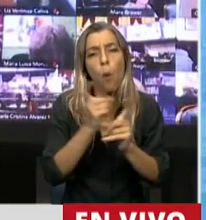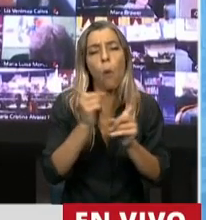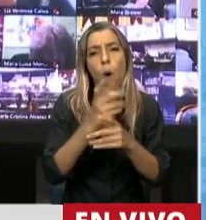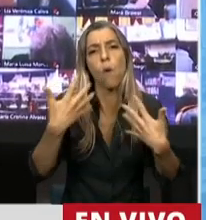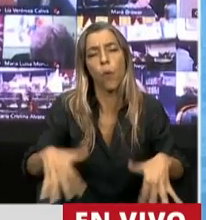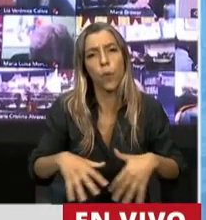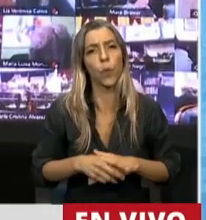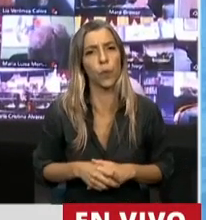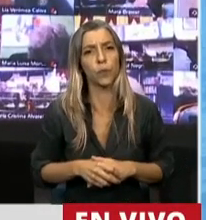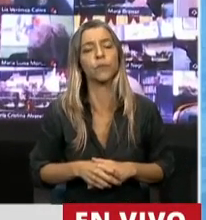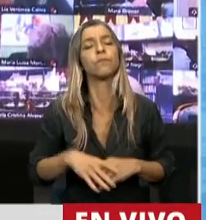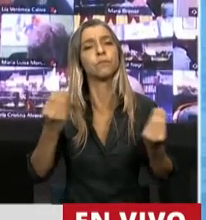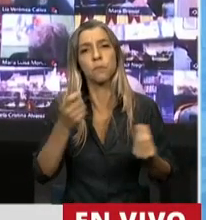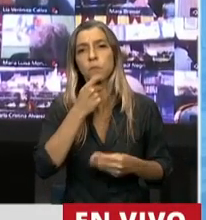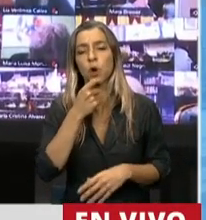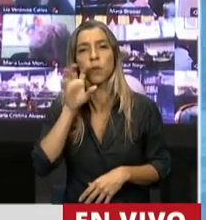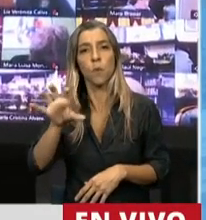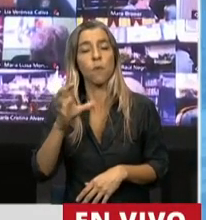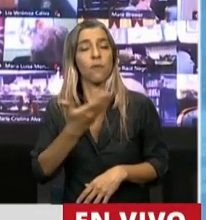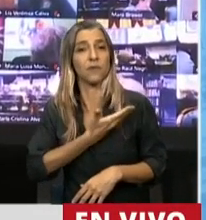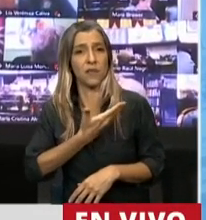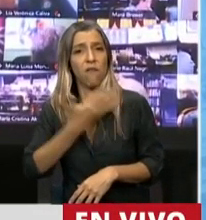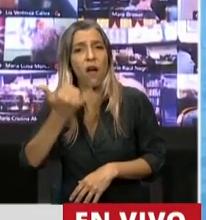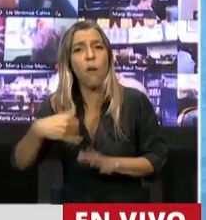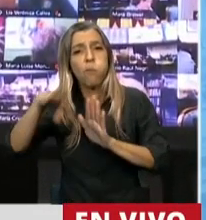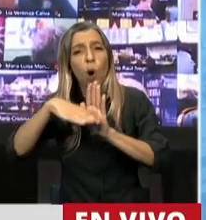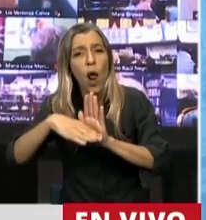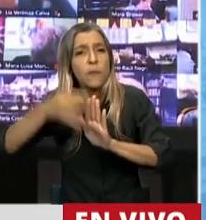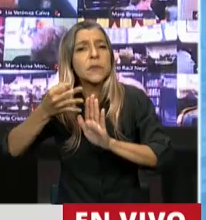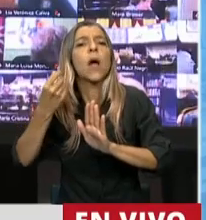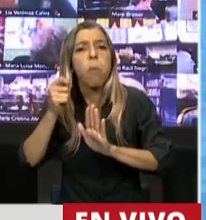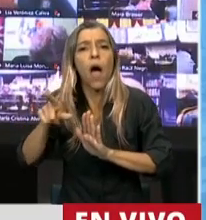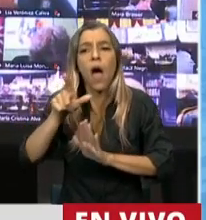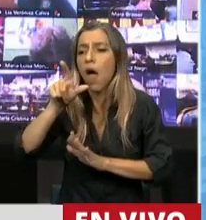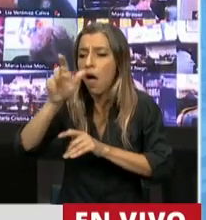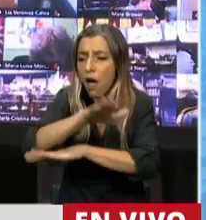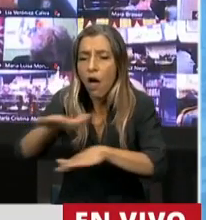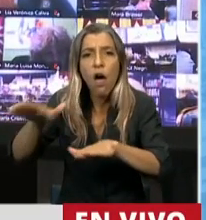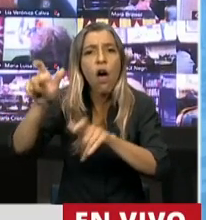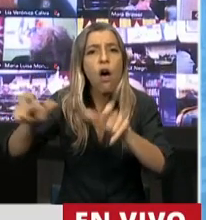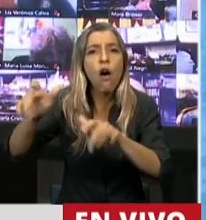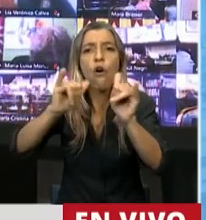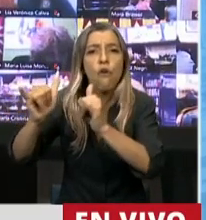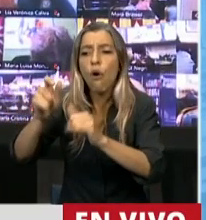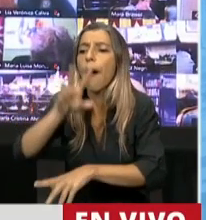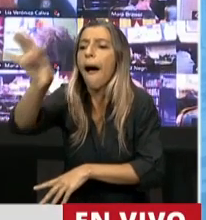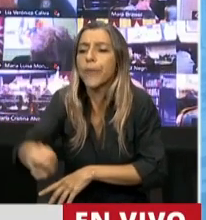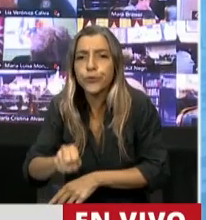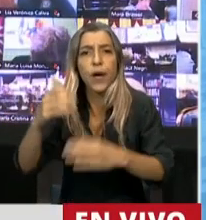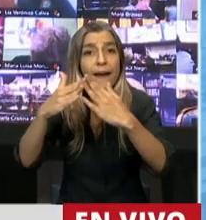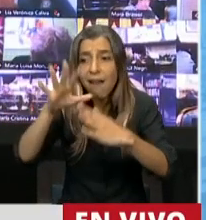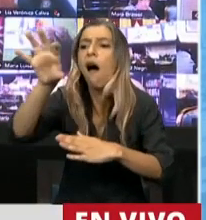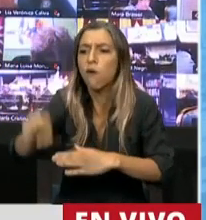se hizo un programa como el Vuelvo a Estudiar, donde se fue a buscar a miles y miles de pibas y pibas a sus casas para que retomaran sus estudios.